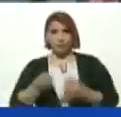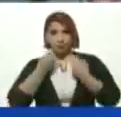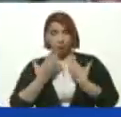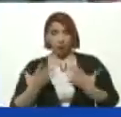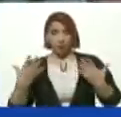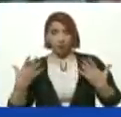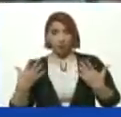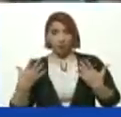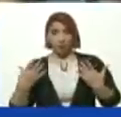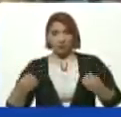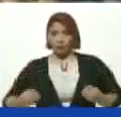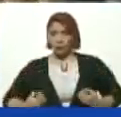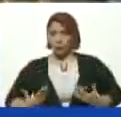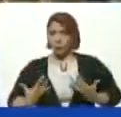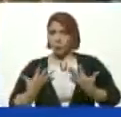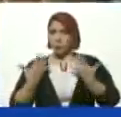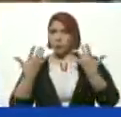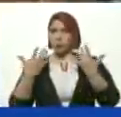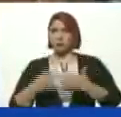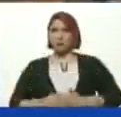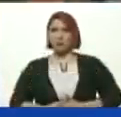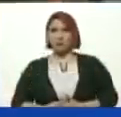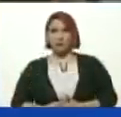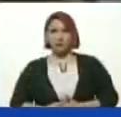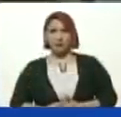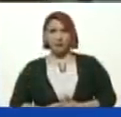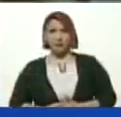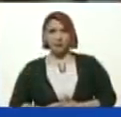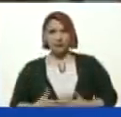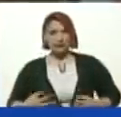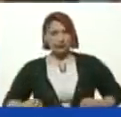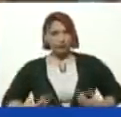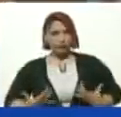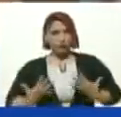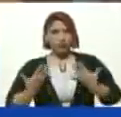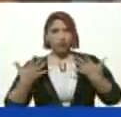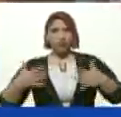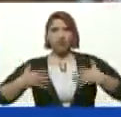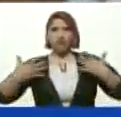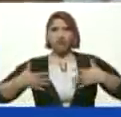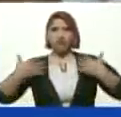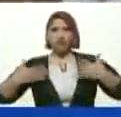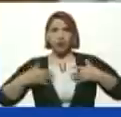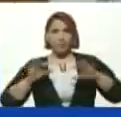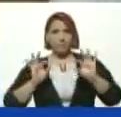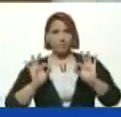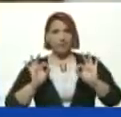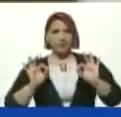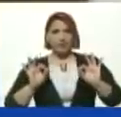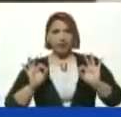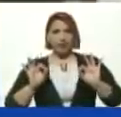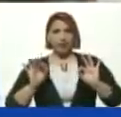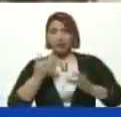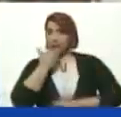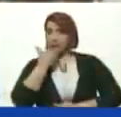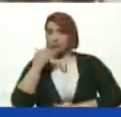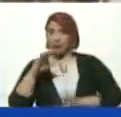Uno se emociona Da como Una emoción Así Especial Vienen las clases